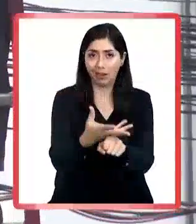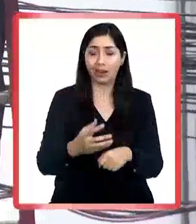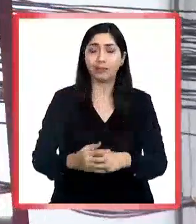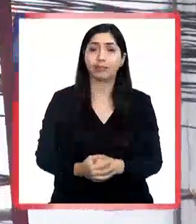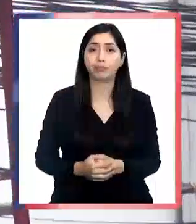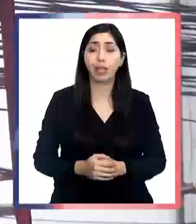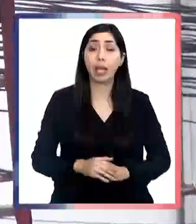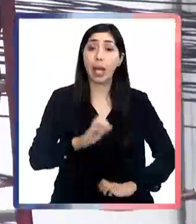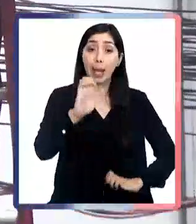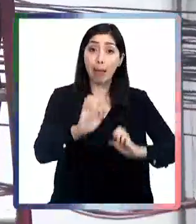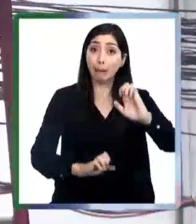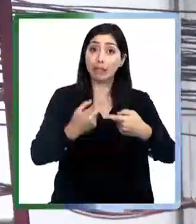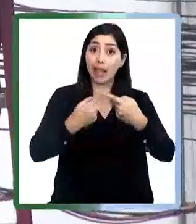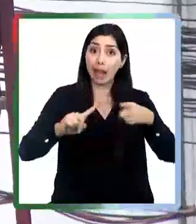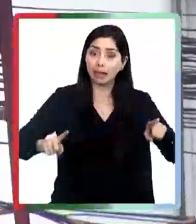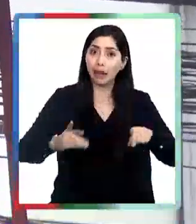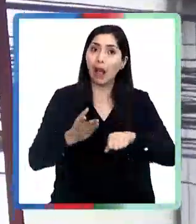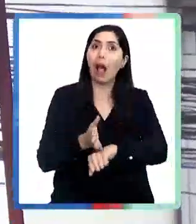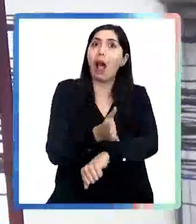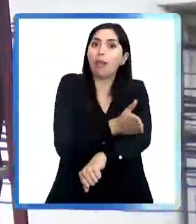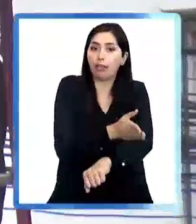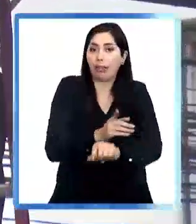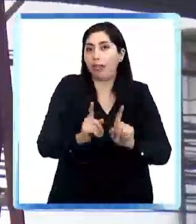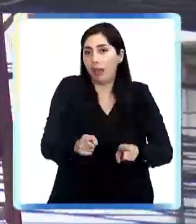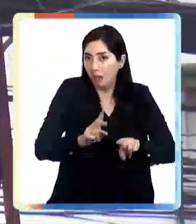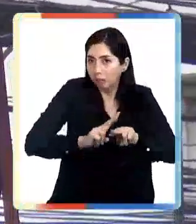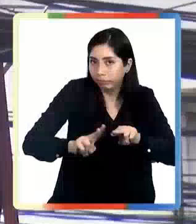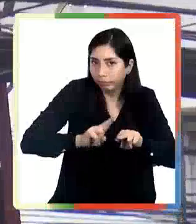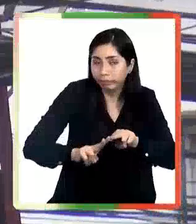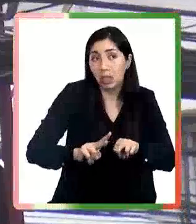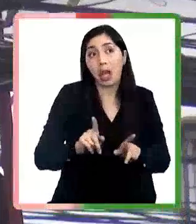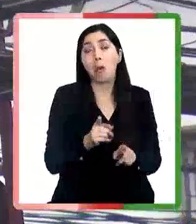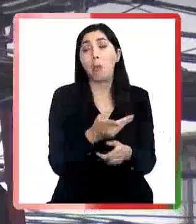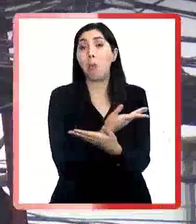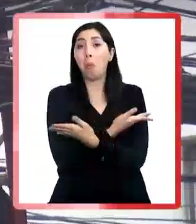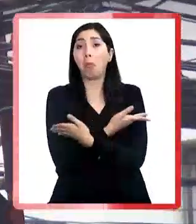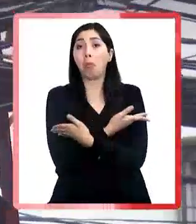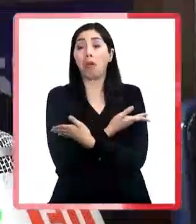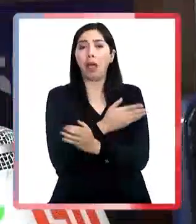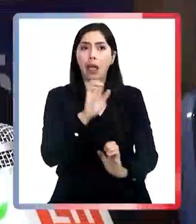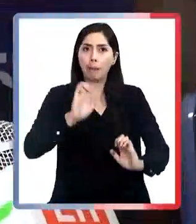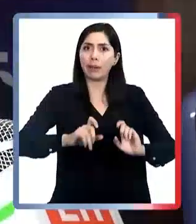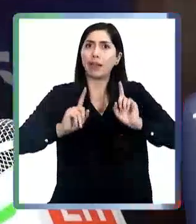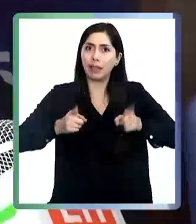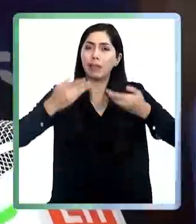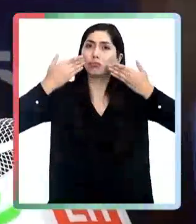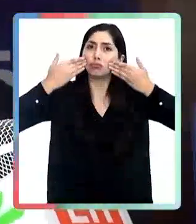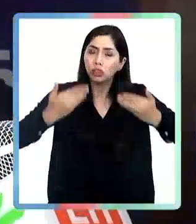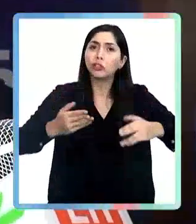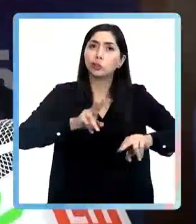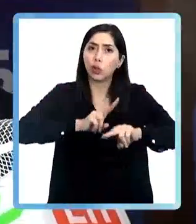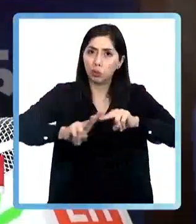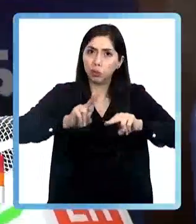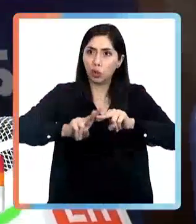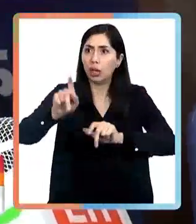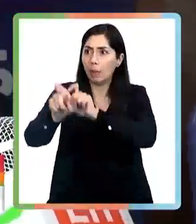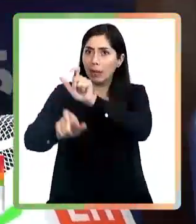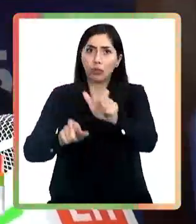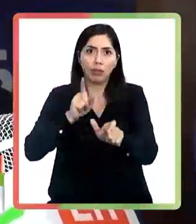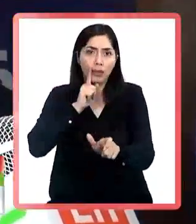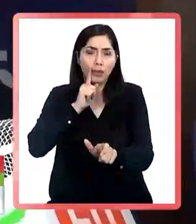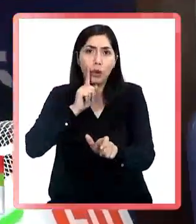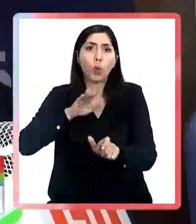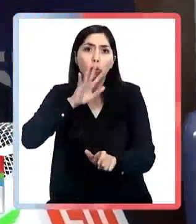eléctrica debiera haberse adelantado esto. No lo hizo. Las empresas tienen que brindar esta posibilidad de que las personas consuman más.